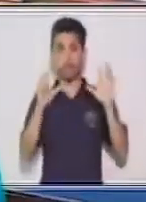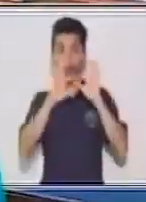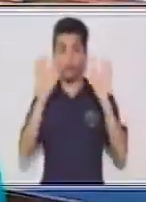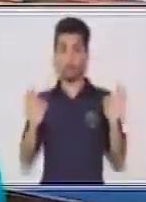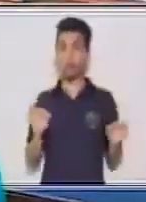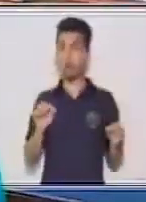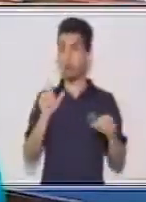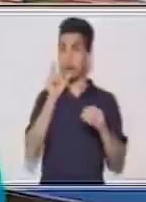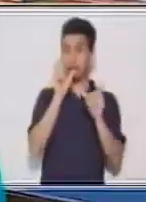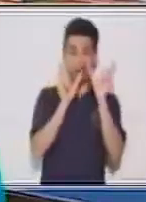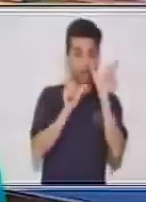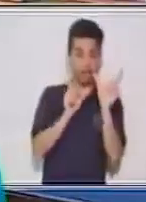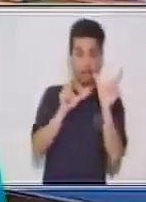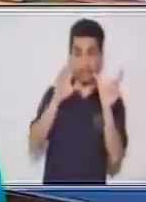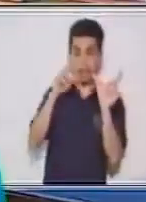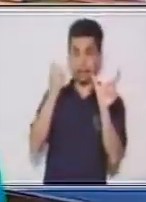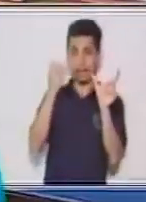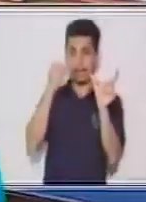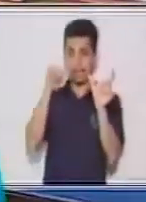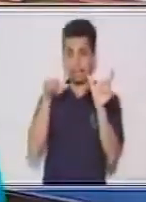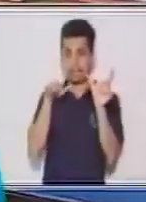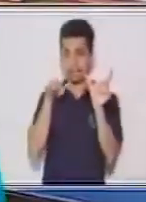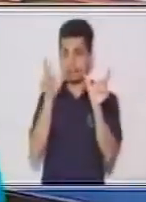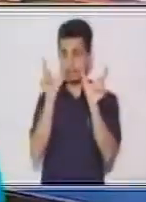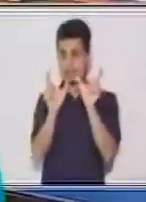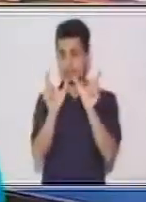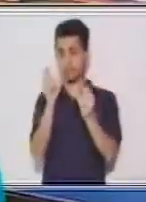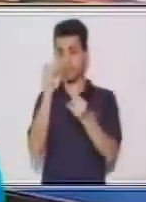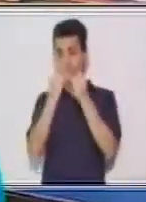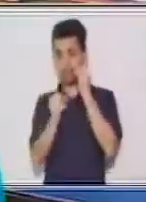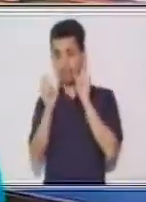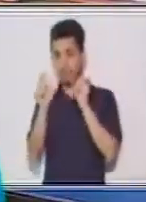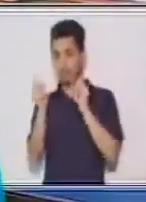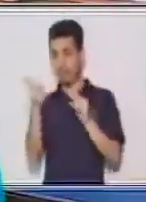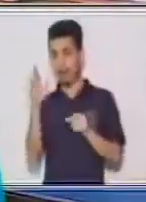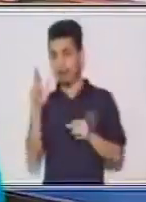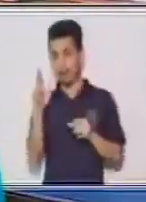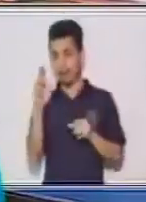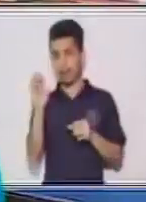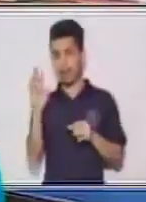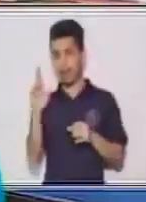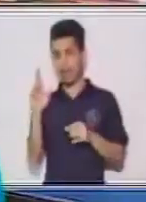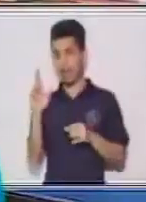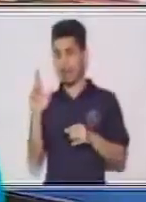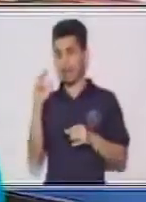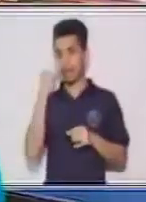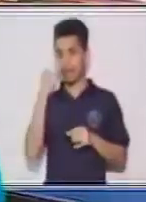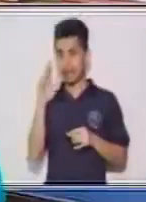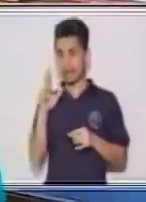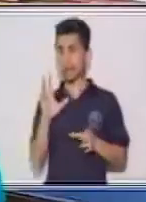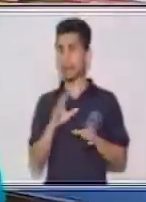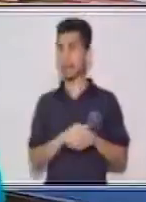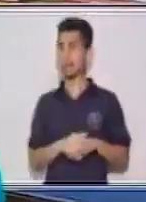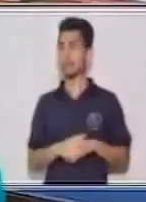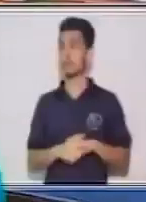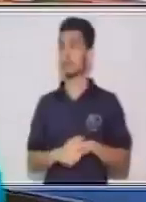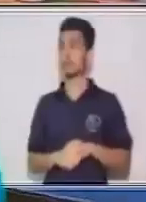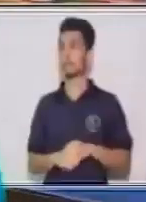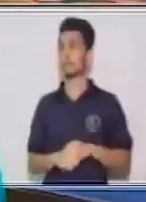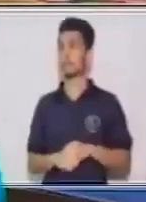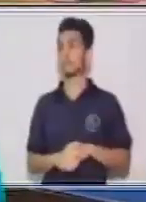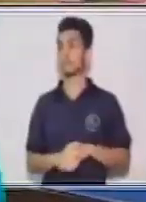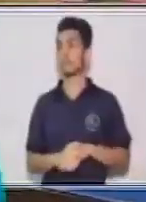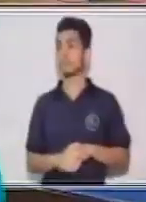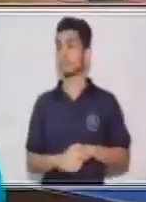y cuál es su terminación. Después de esto, ya te estoy dando dos actividades. La tercera actividad, yo te diría, en este momento yo